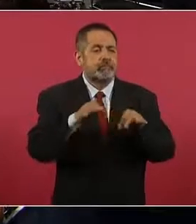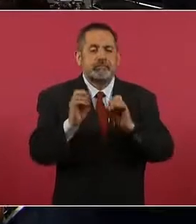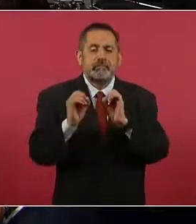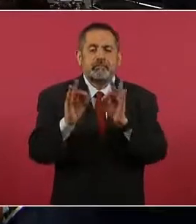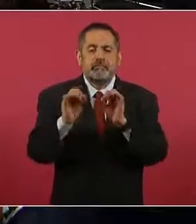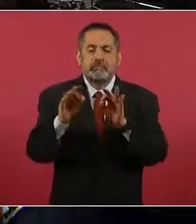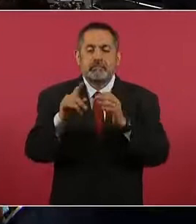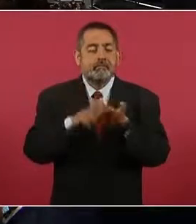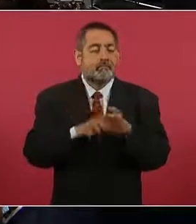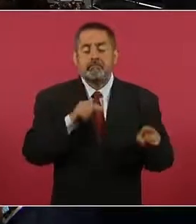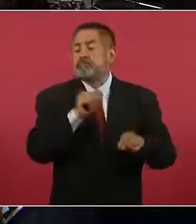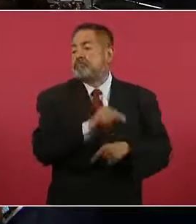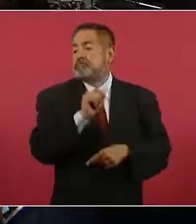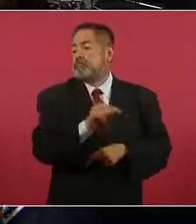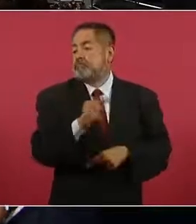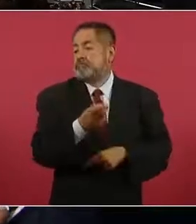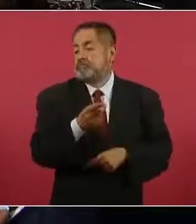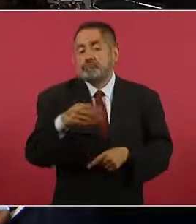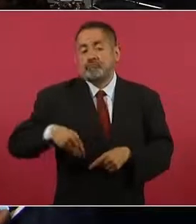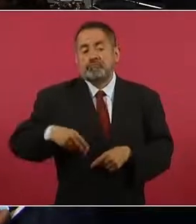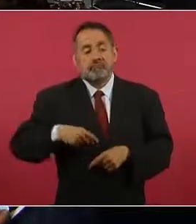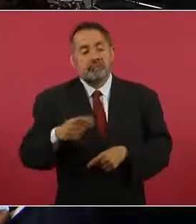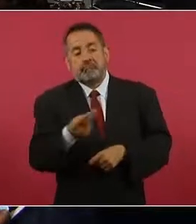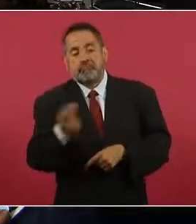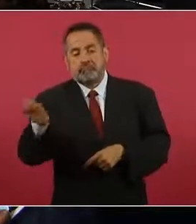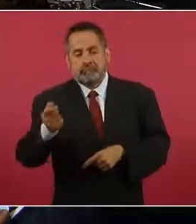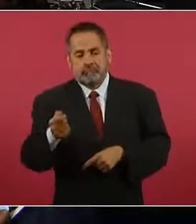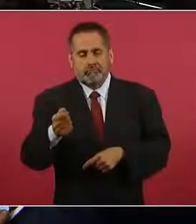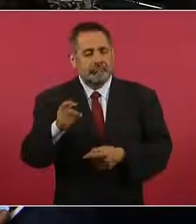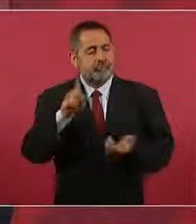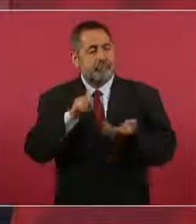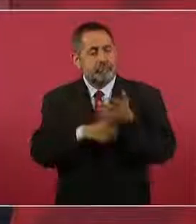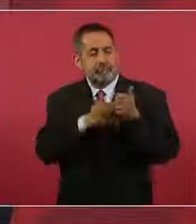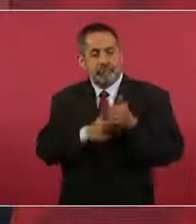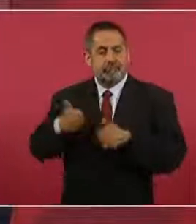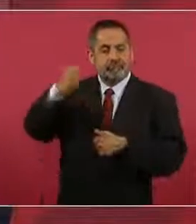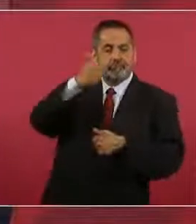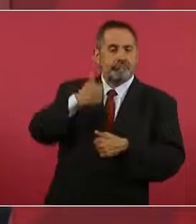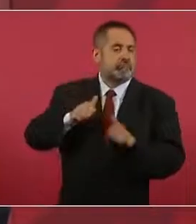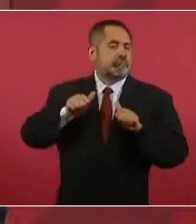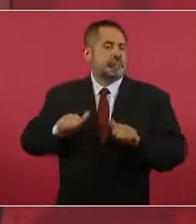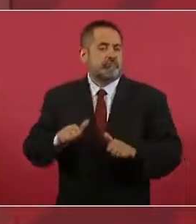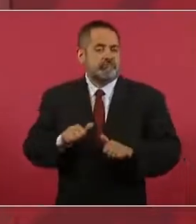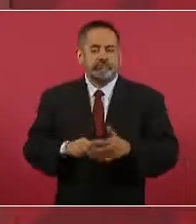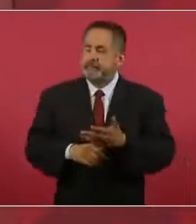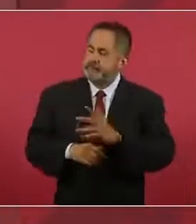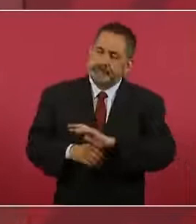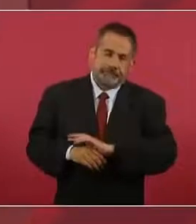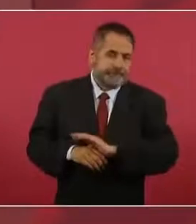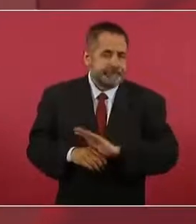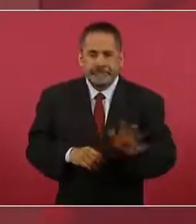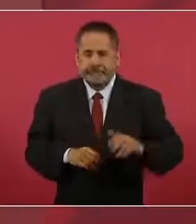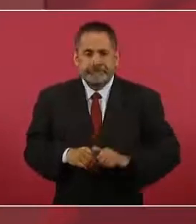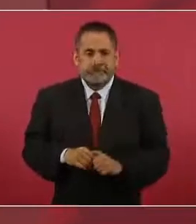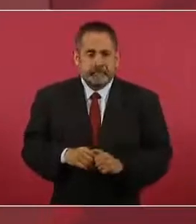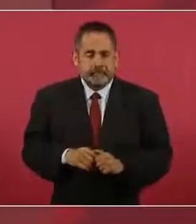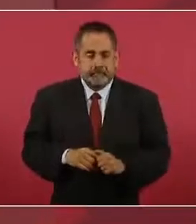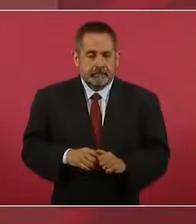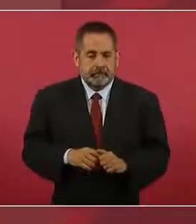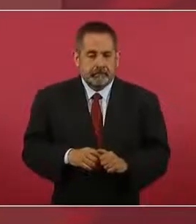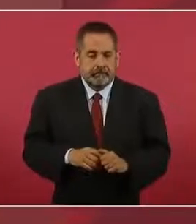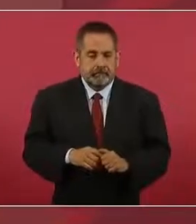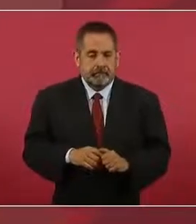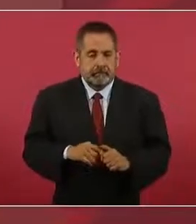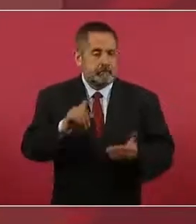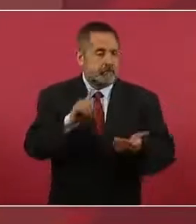claro, que habían esas prácticas. Pero abajo